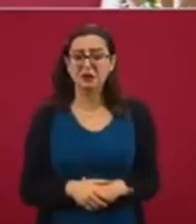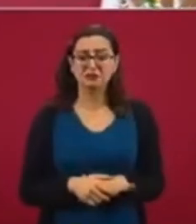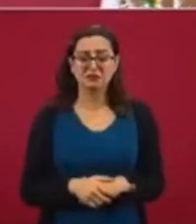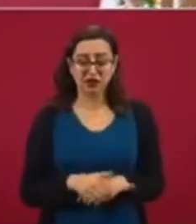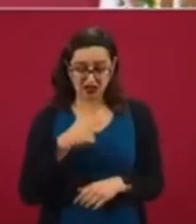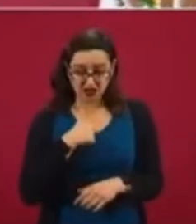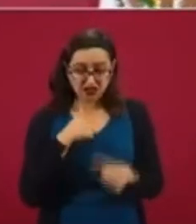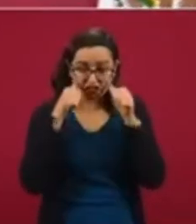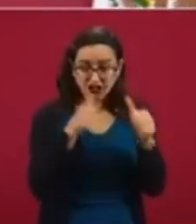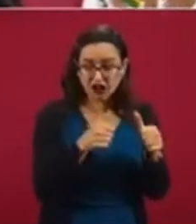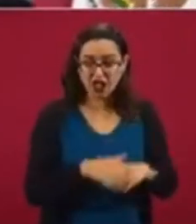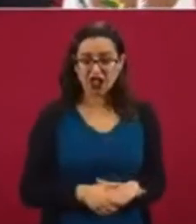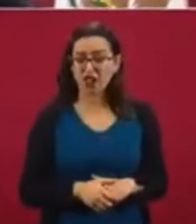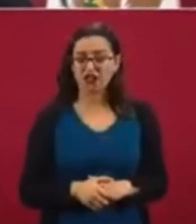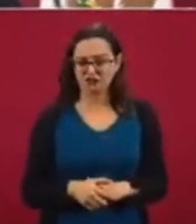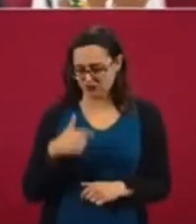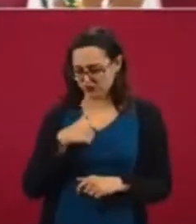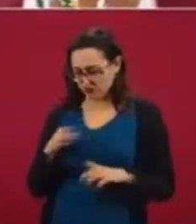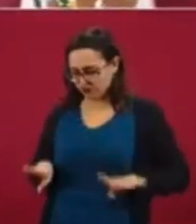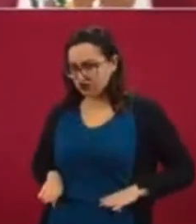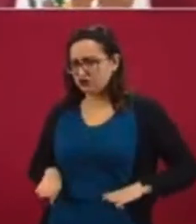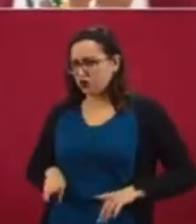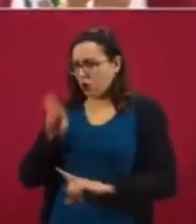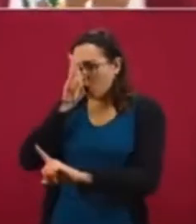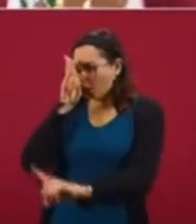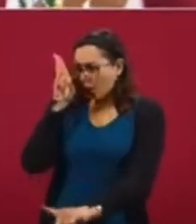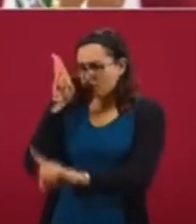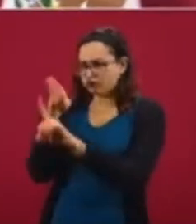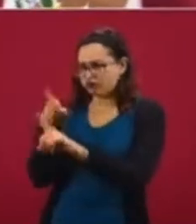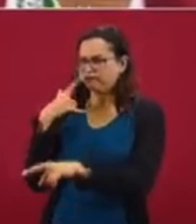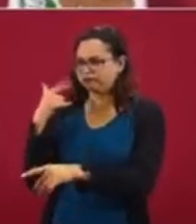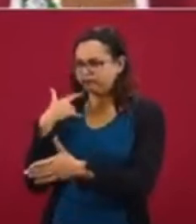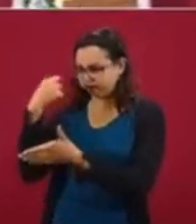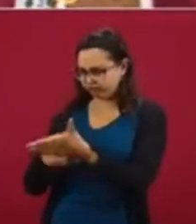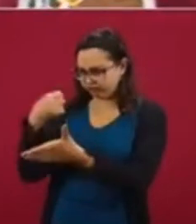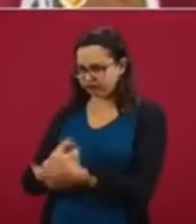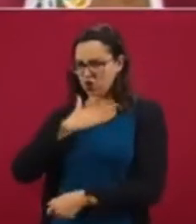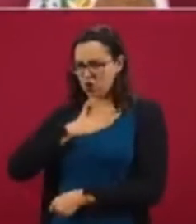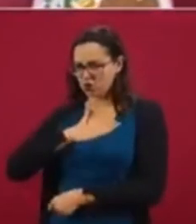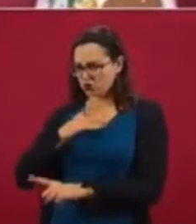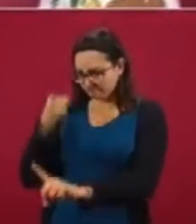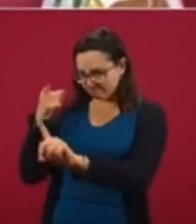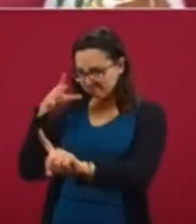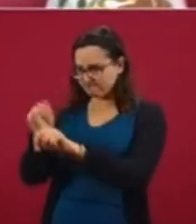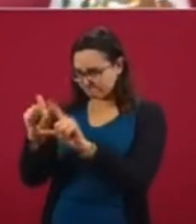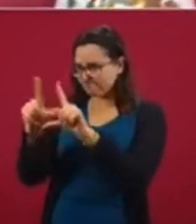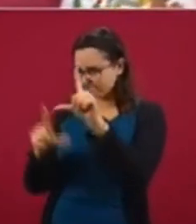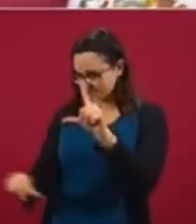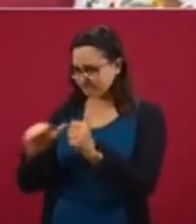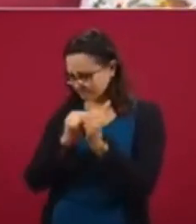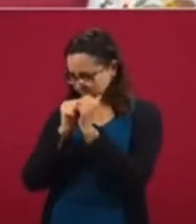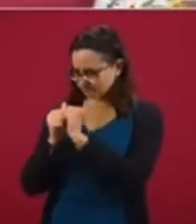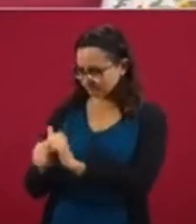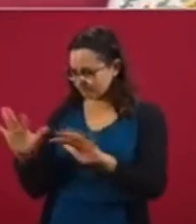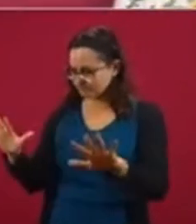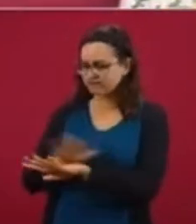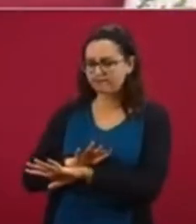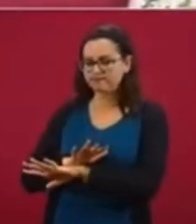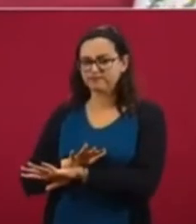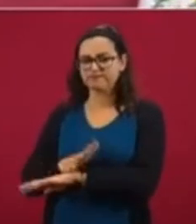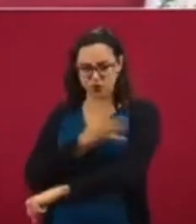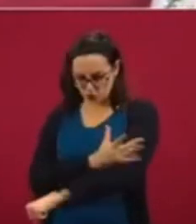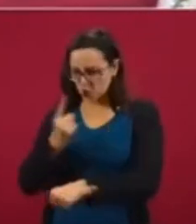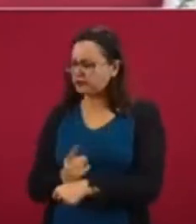como me guío, porque tengo ideales, tengo principios, estoy luchando por una causa justa, estamos buscando una transformación del país. Lo hacemos de manera